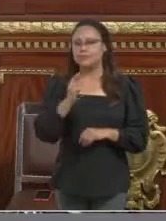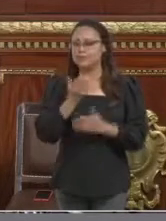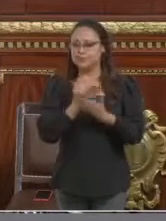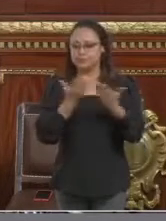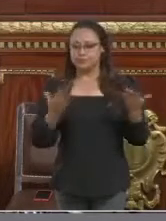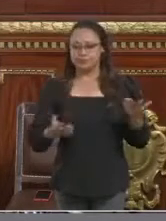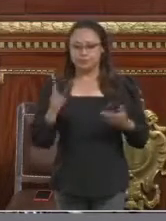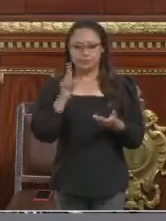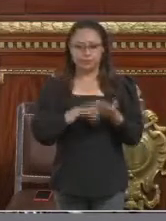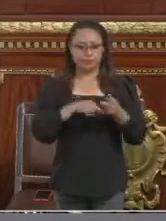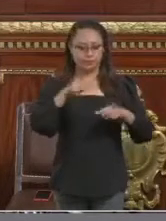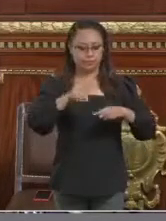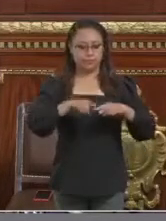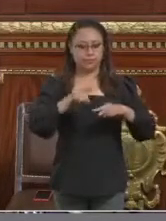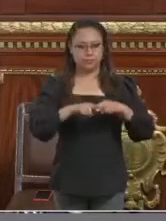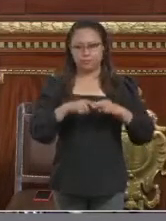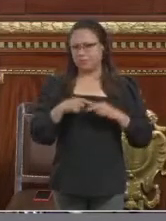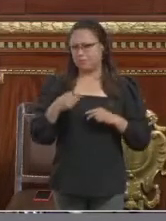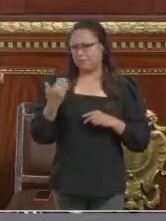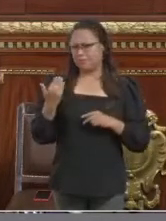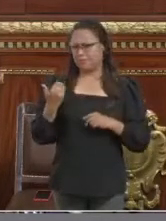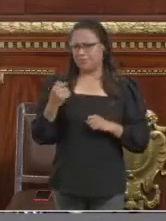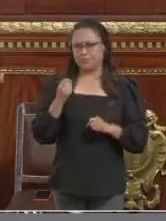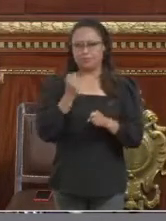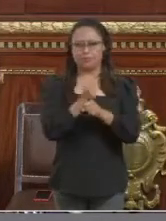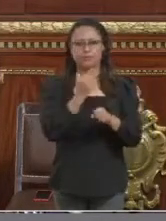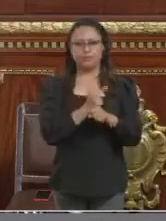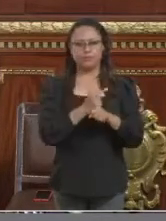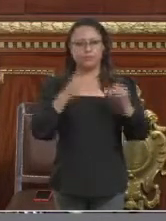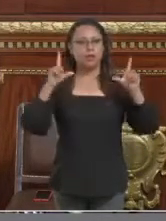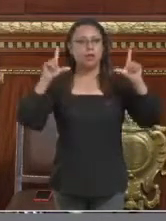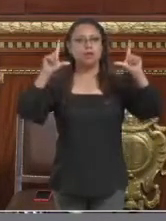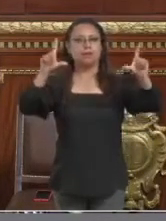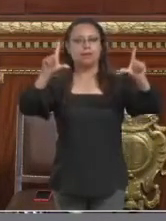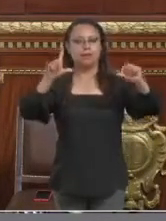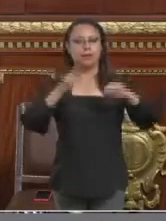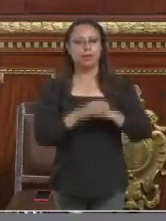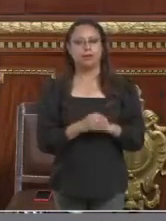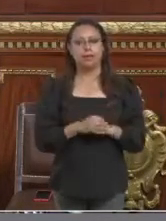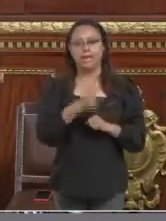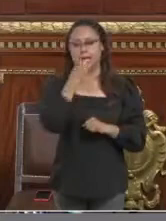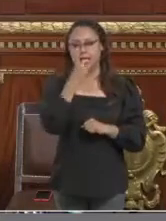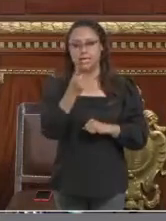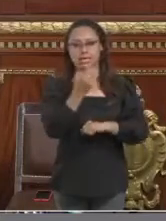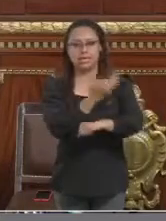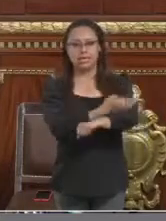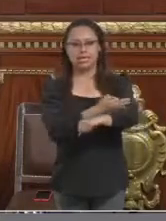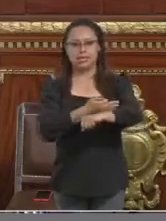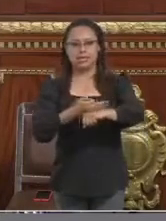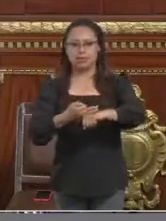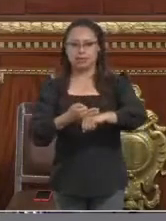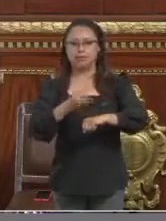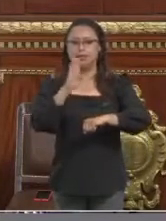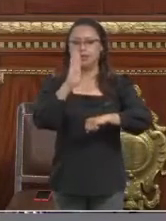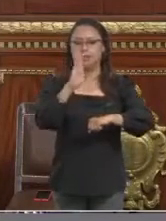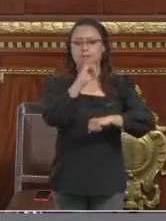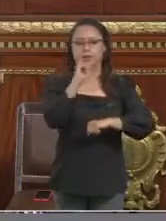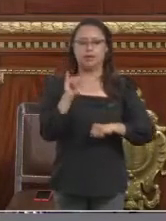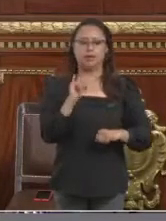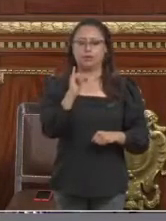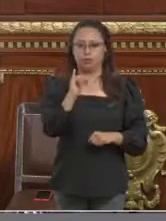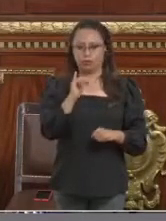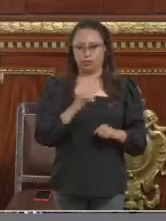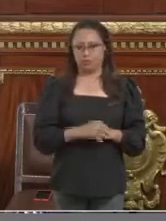aparecieron no hace mucho, letreros así, en donde dicen Familia BJ. Esto es un